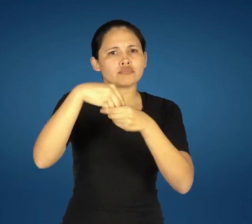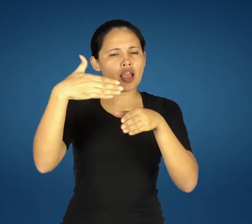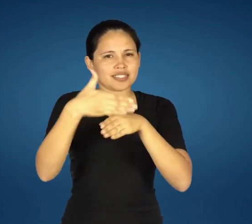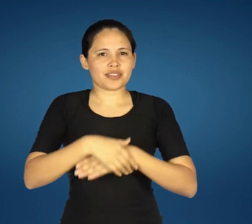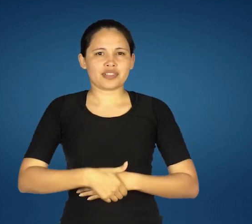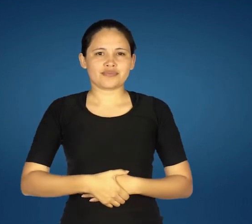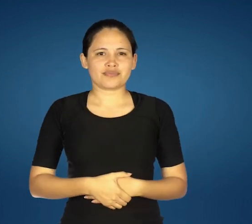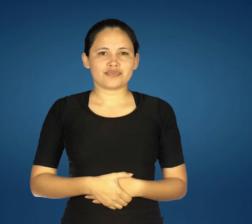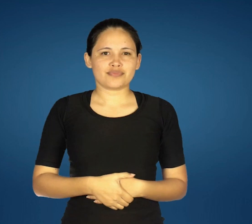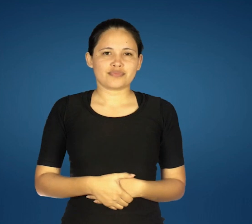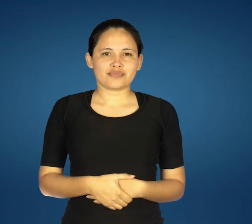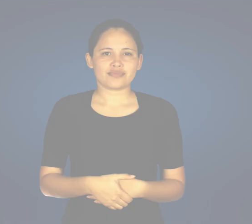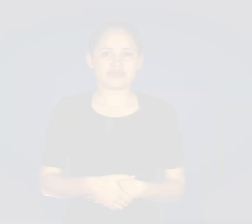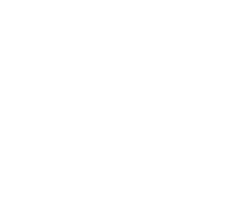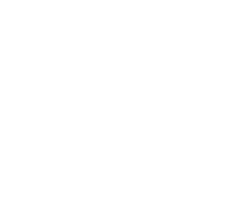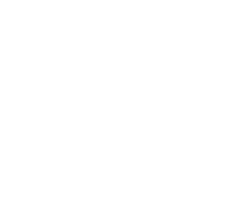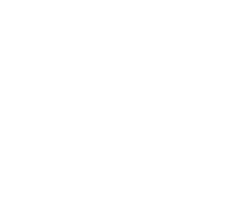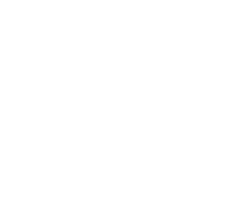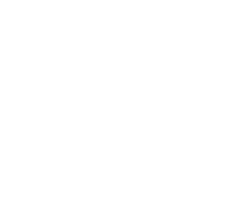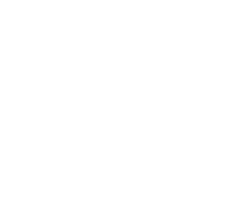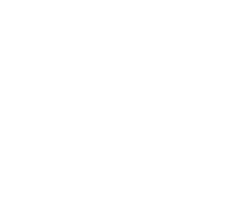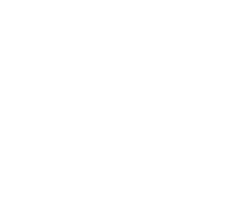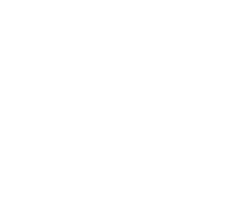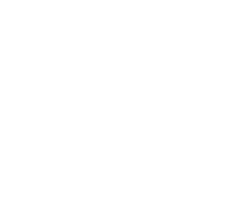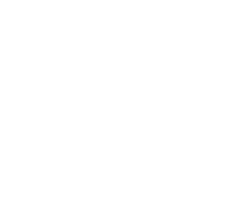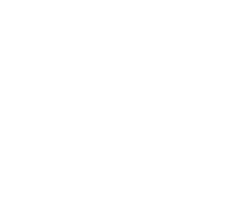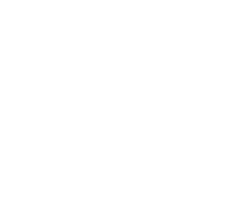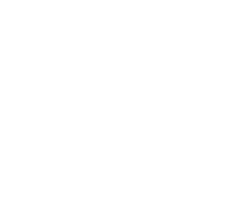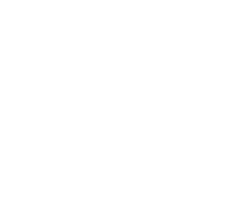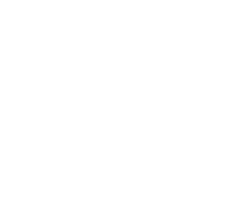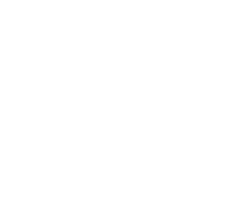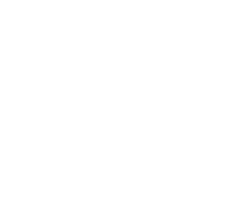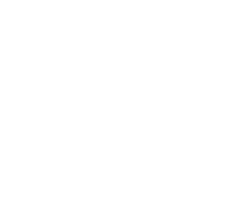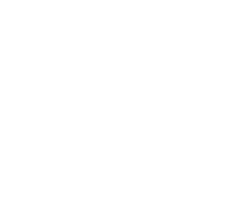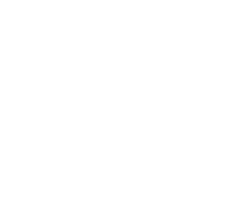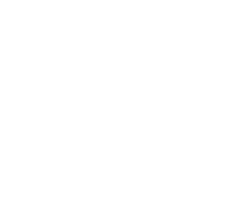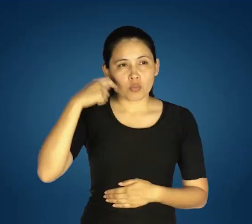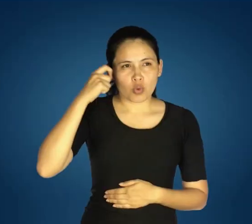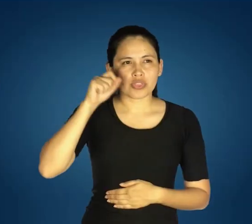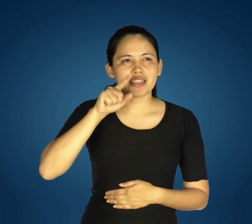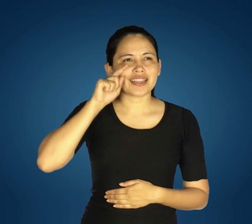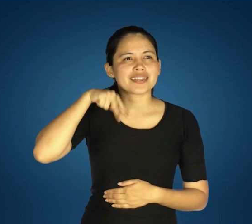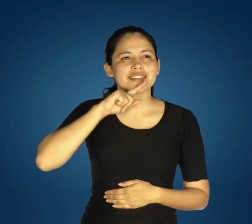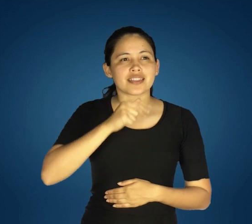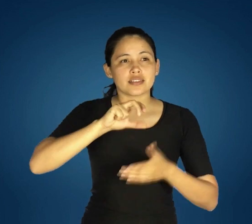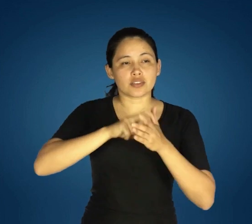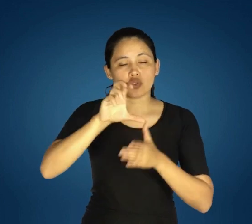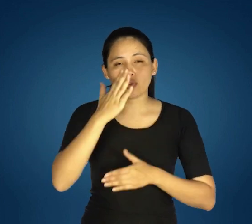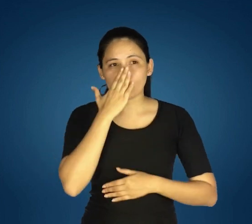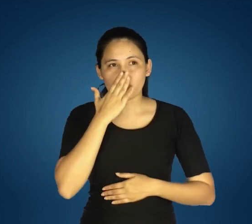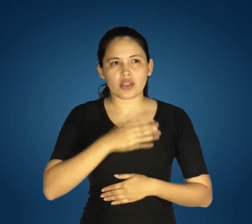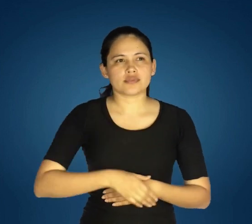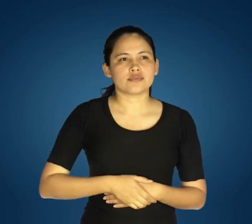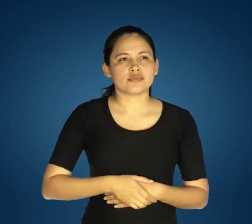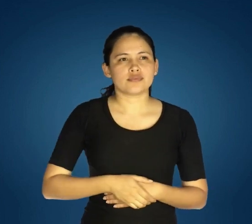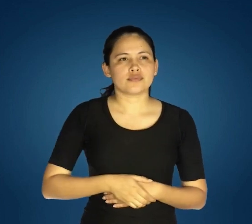diseño universal de la comunicación, teniendo en cuenta la accesibilidad de los contenidos. Fue una producción de INTA,